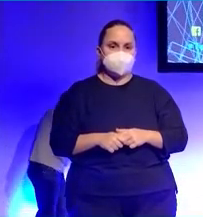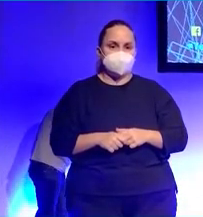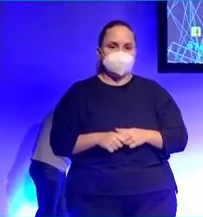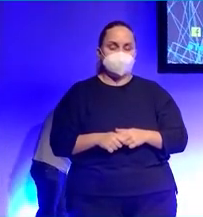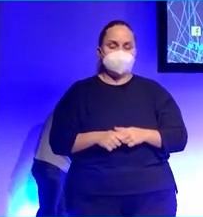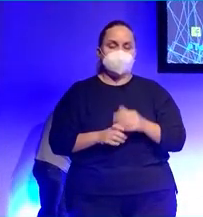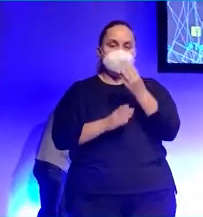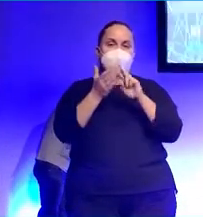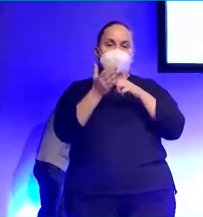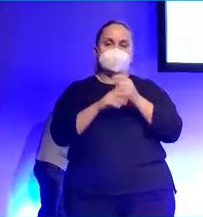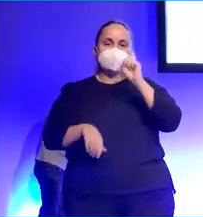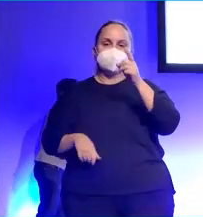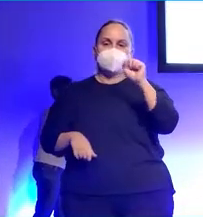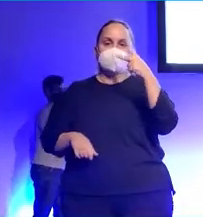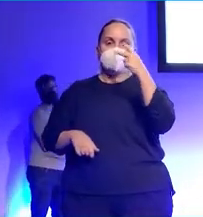Muy buenas.